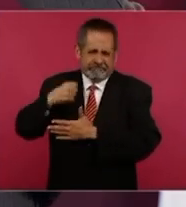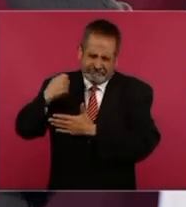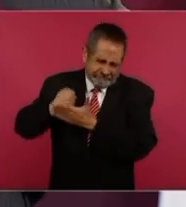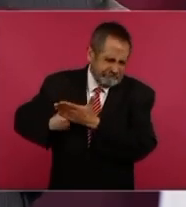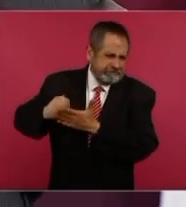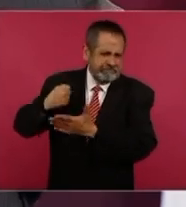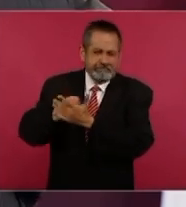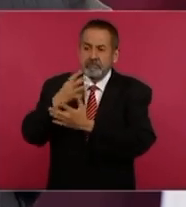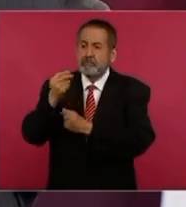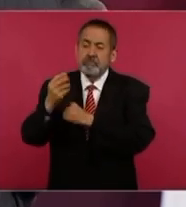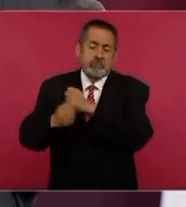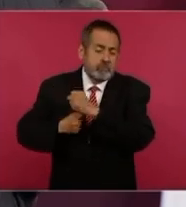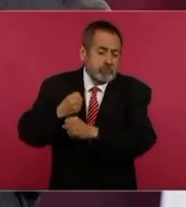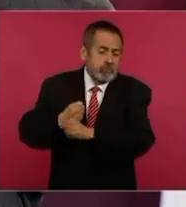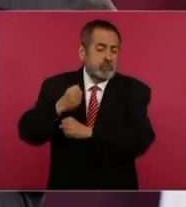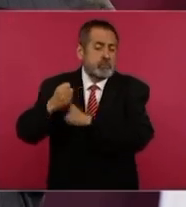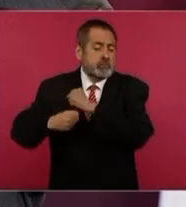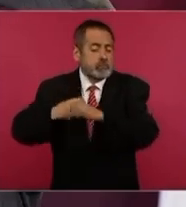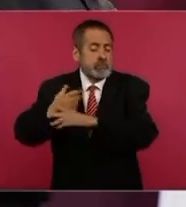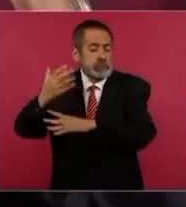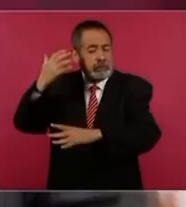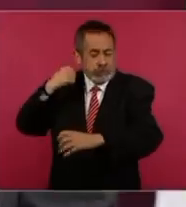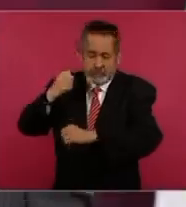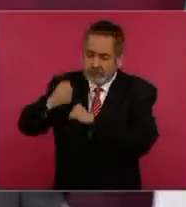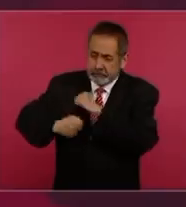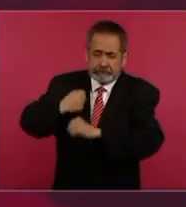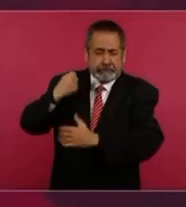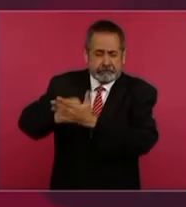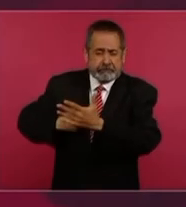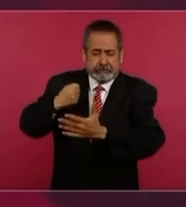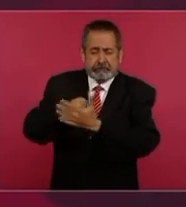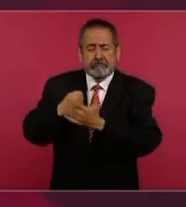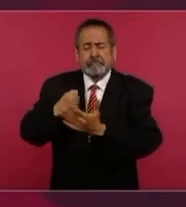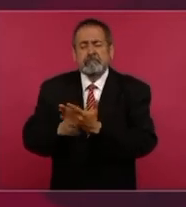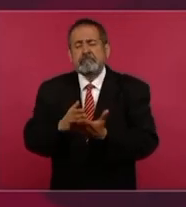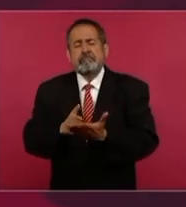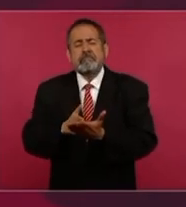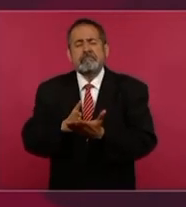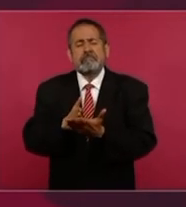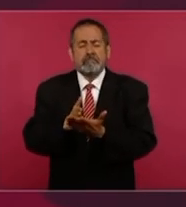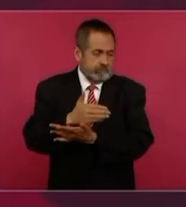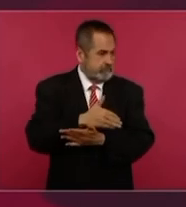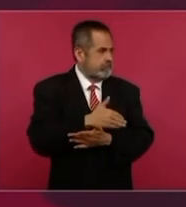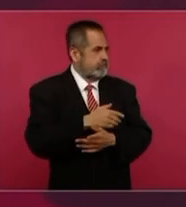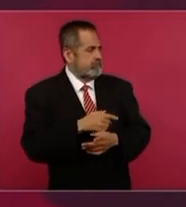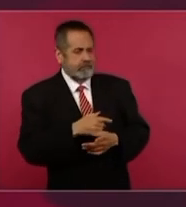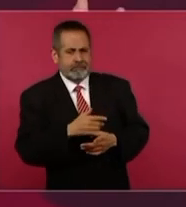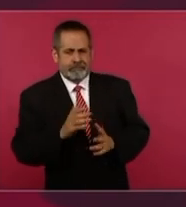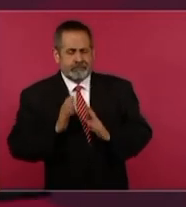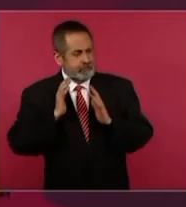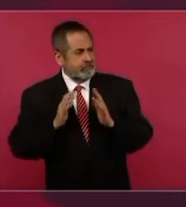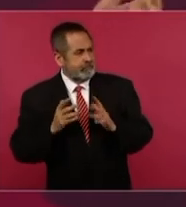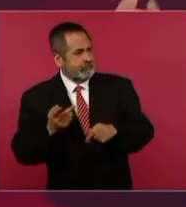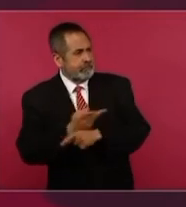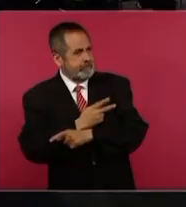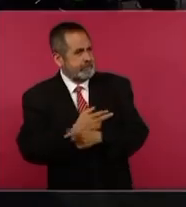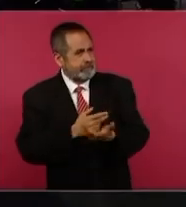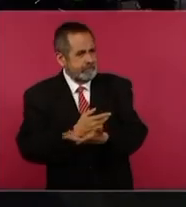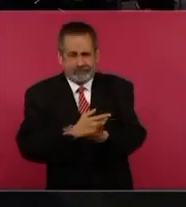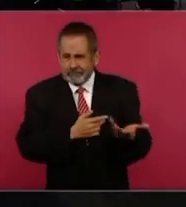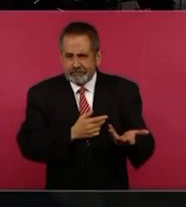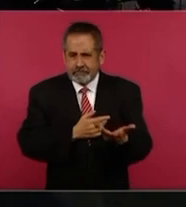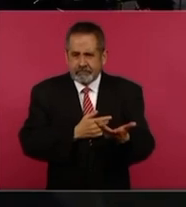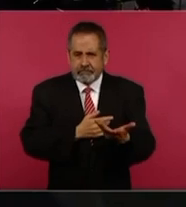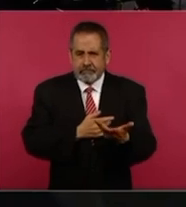de tiempo atrás y de repente no resiste, no aguanta,